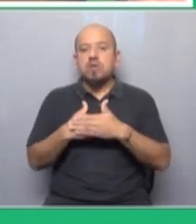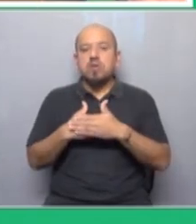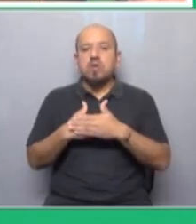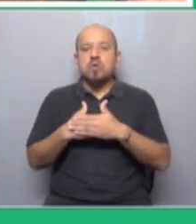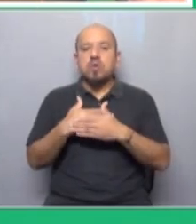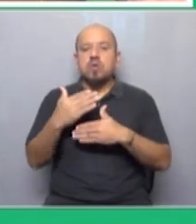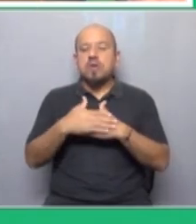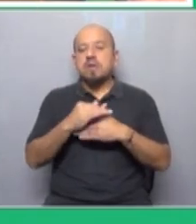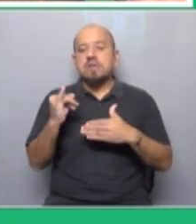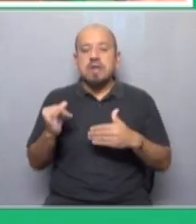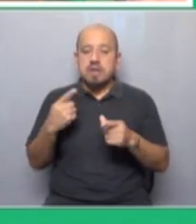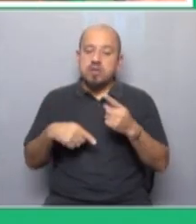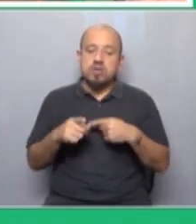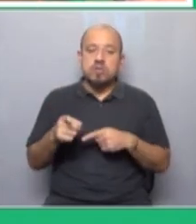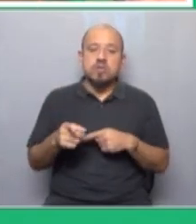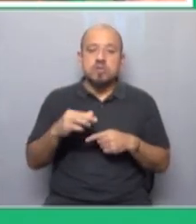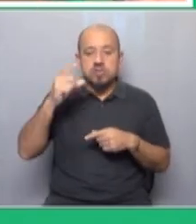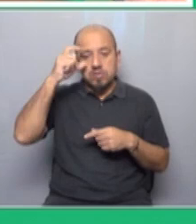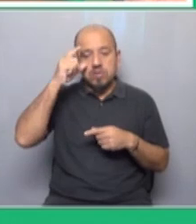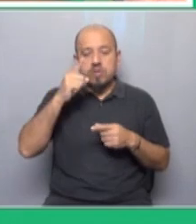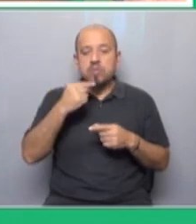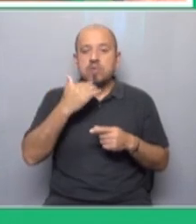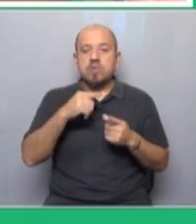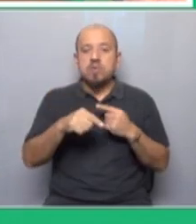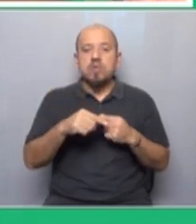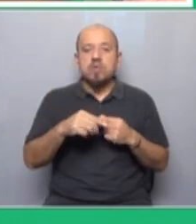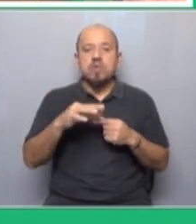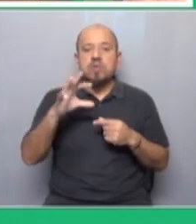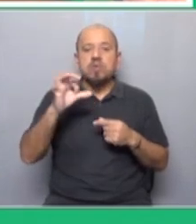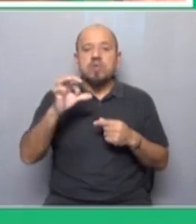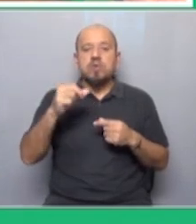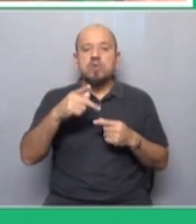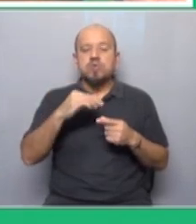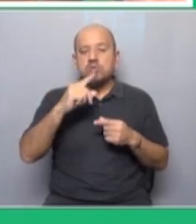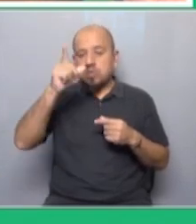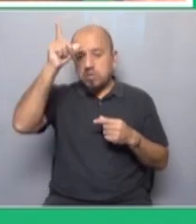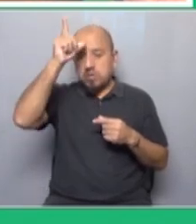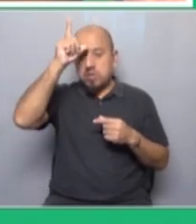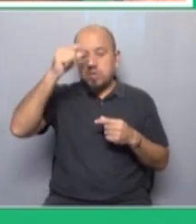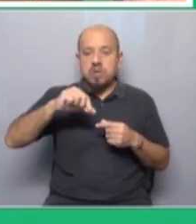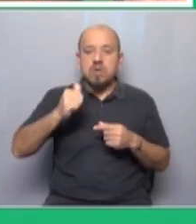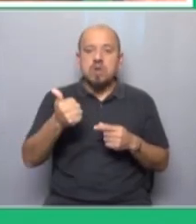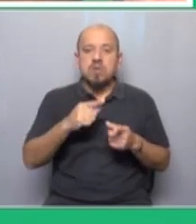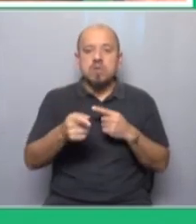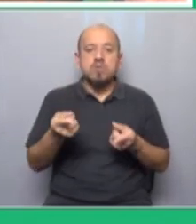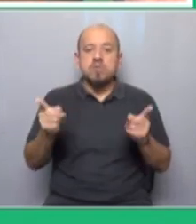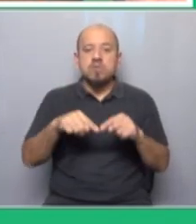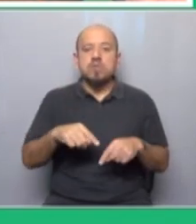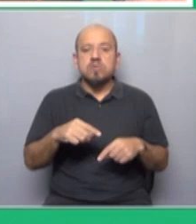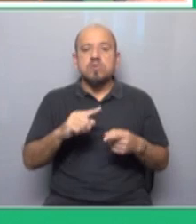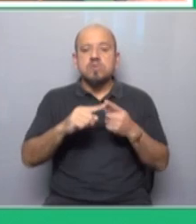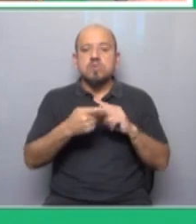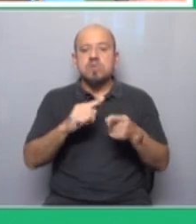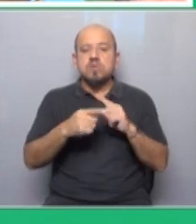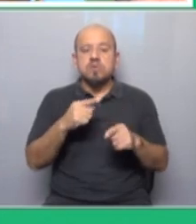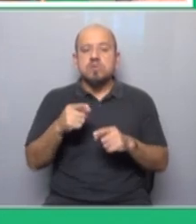sospechar es de ser un hombre de izquierda entonces puede pasar con por ejemplo Olaf Scholz el canciller alemán ganó las elecciones hablando de vuelta a recuperar la relación con